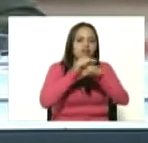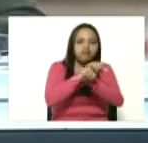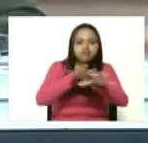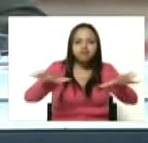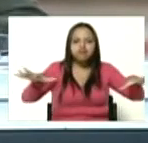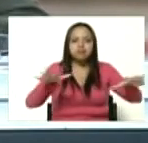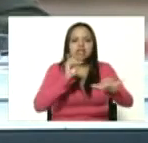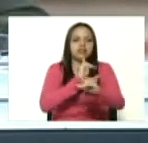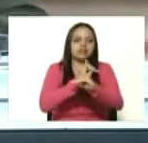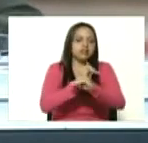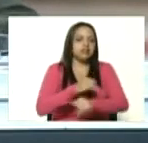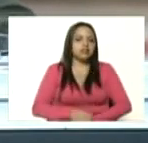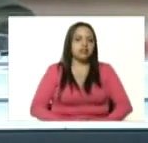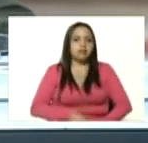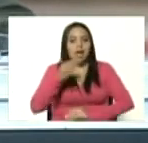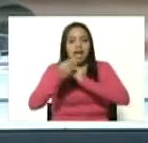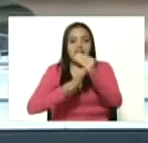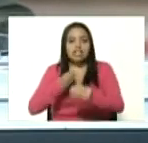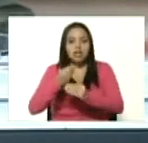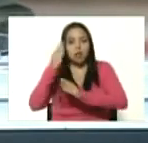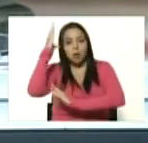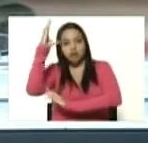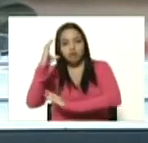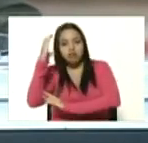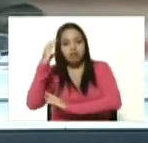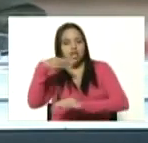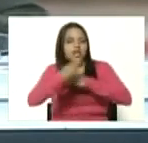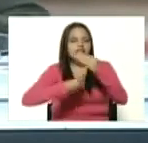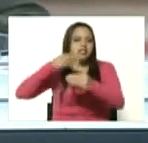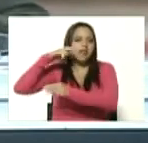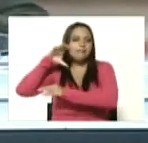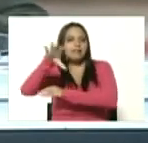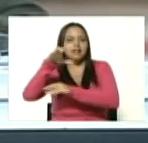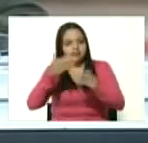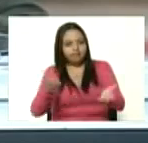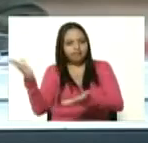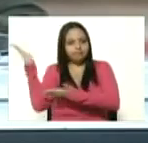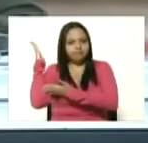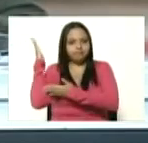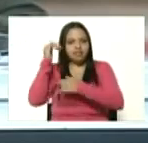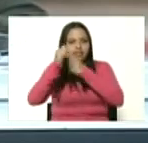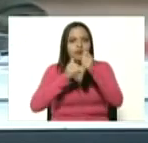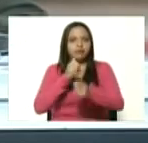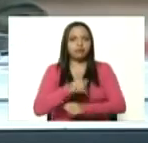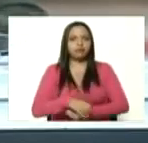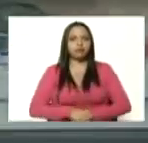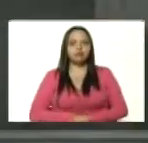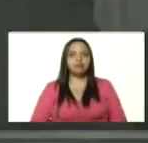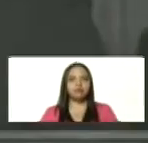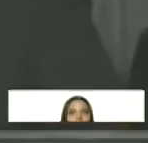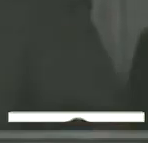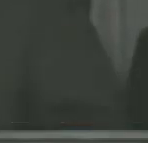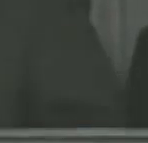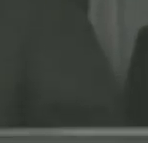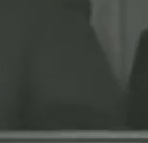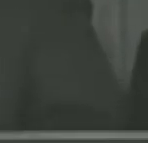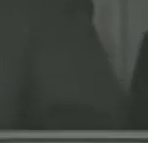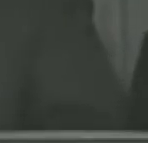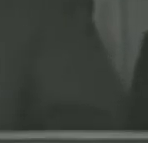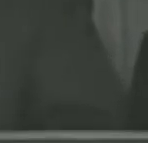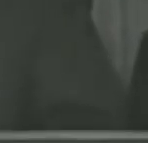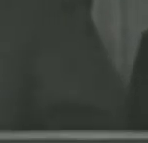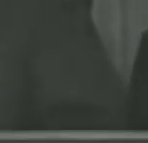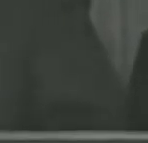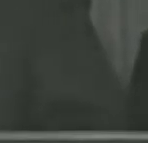nosotros para hacer conciencia y hacer patria adelante video hace 19